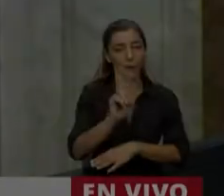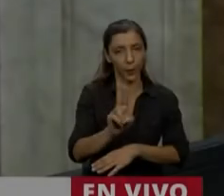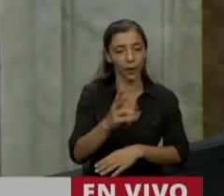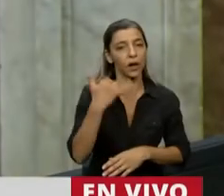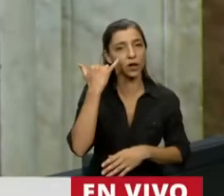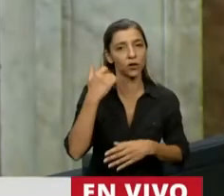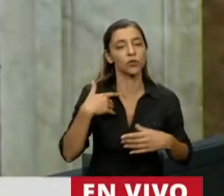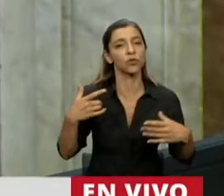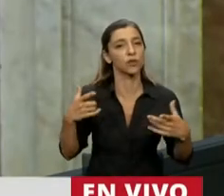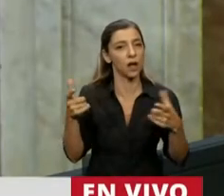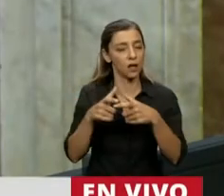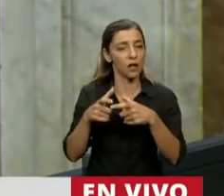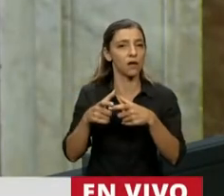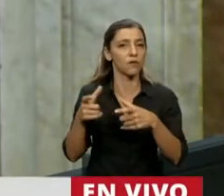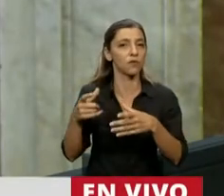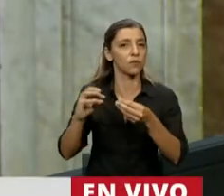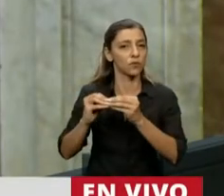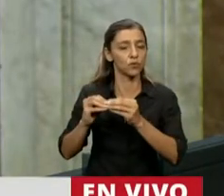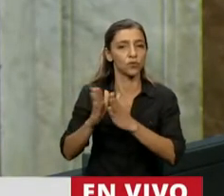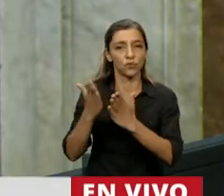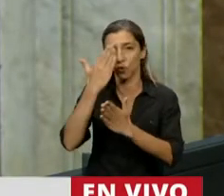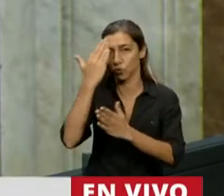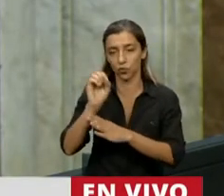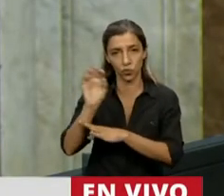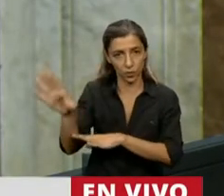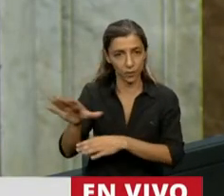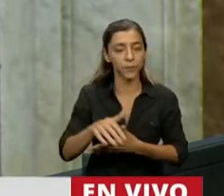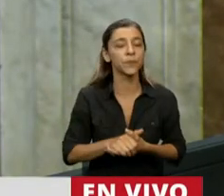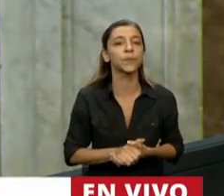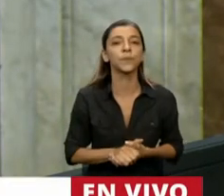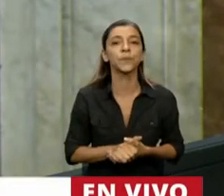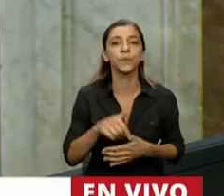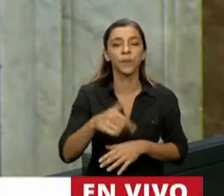Tiene la palabra la diputada Romina del Pla.